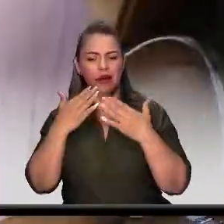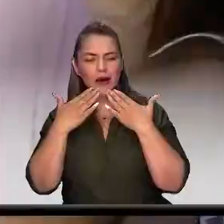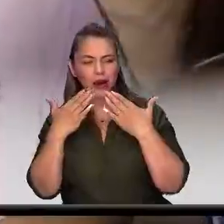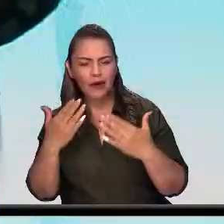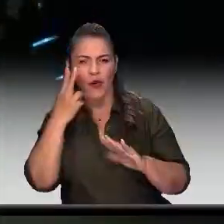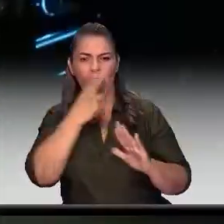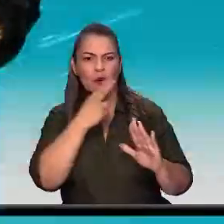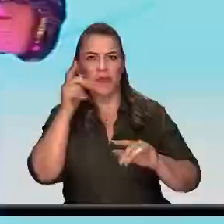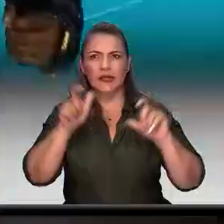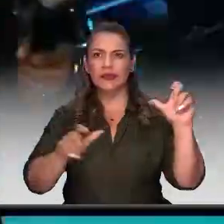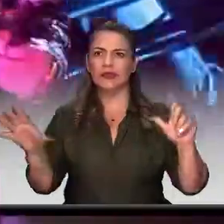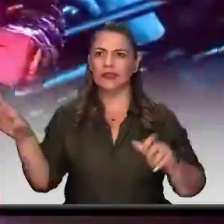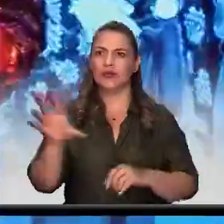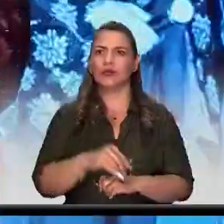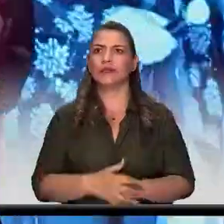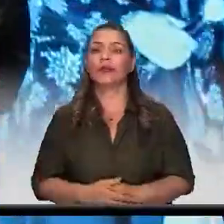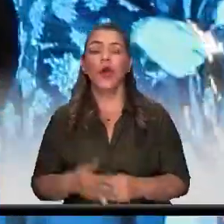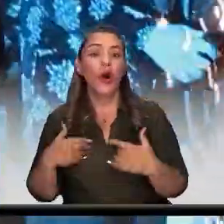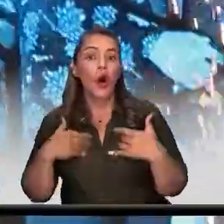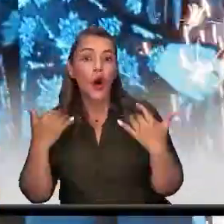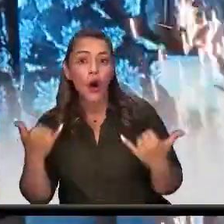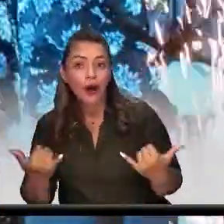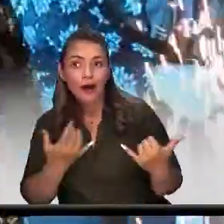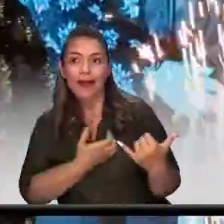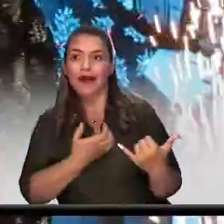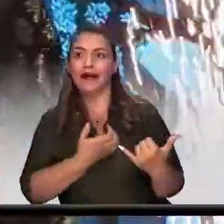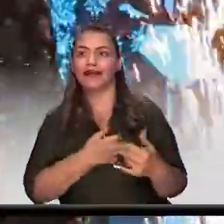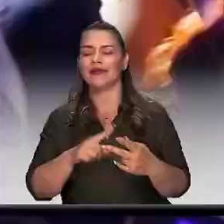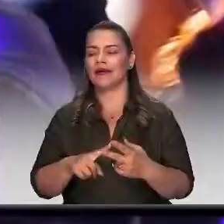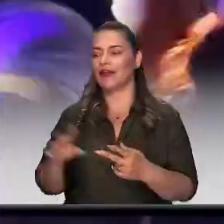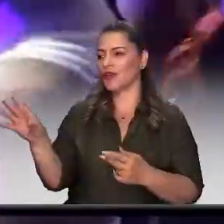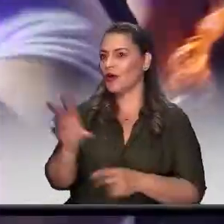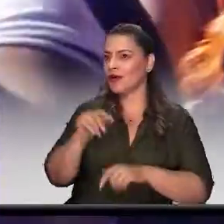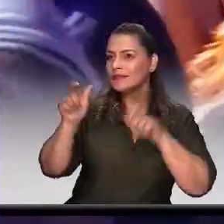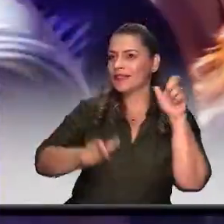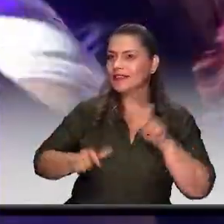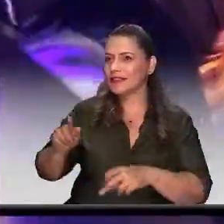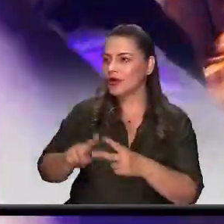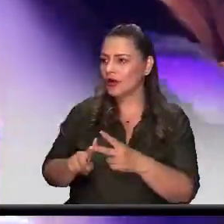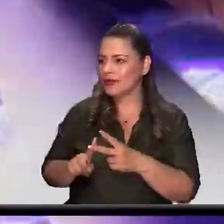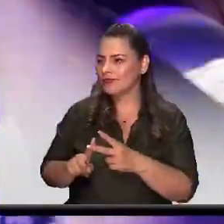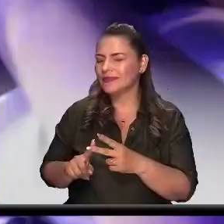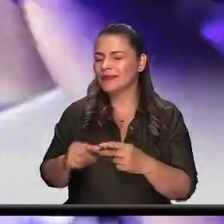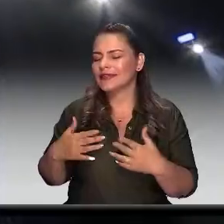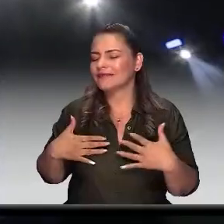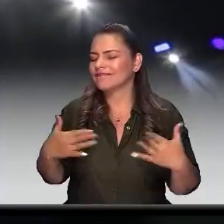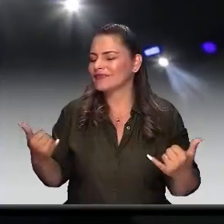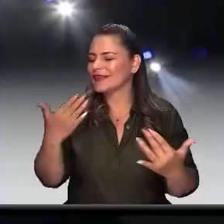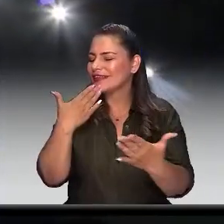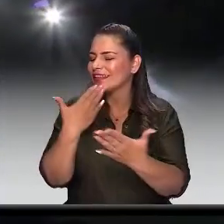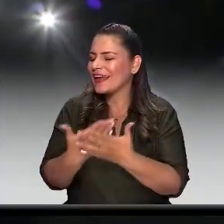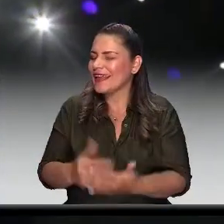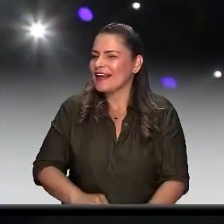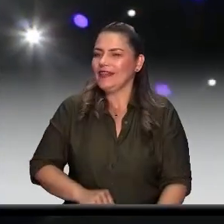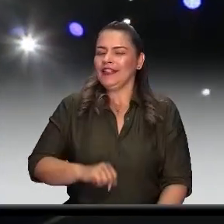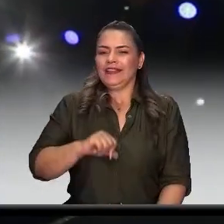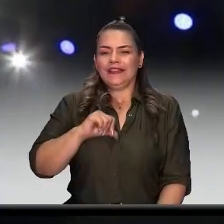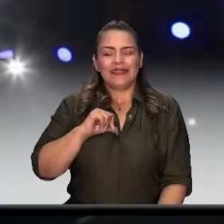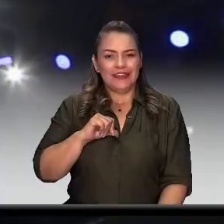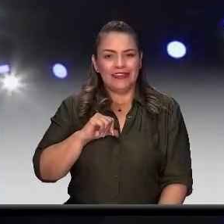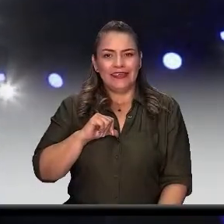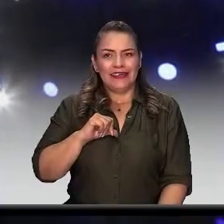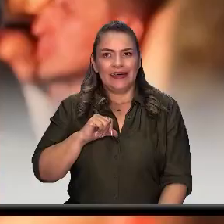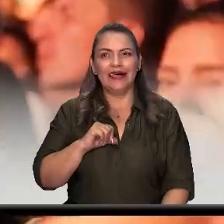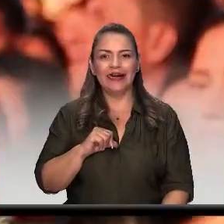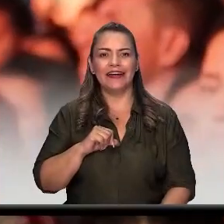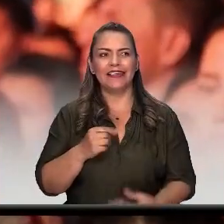comunidad hoy la alcaldía y todos los itagüiseños sentimos un profundo orgullo un orgullo que va más allá de las